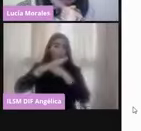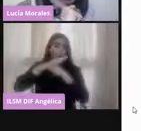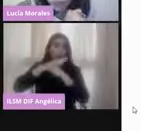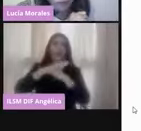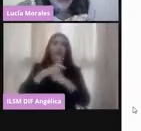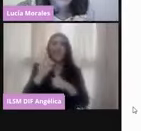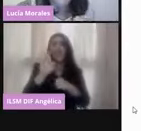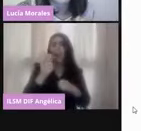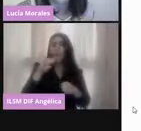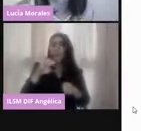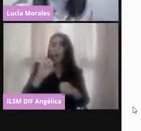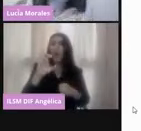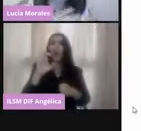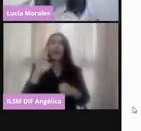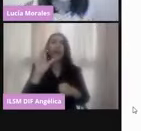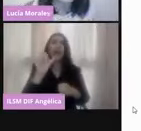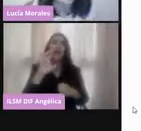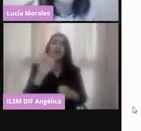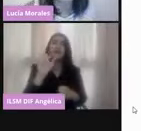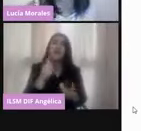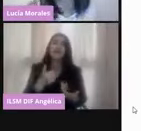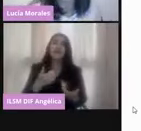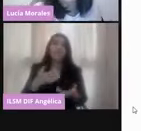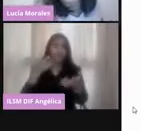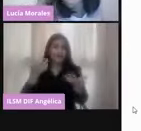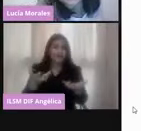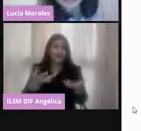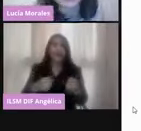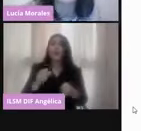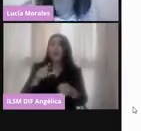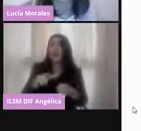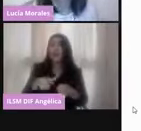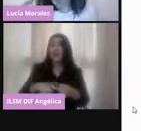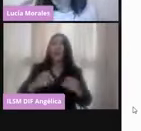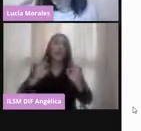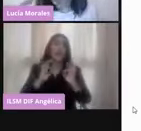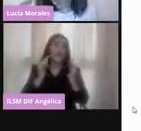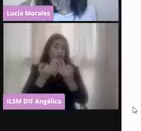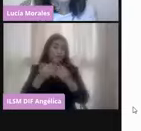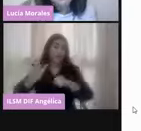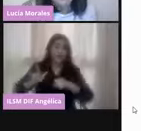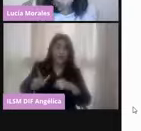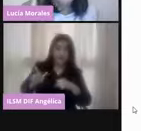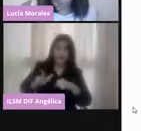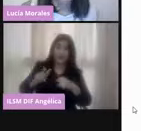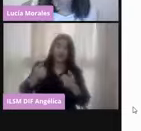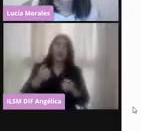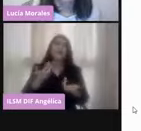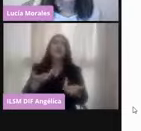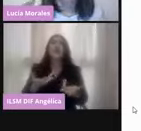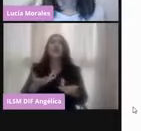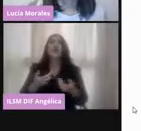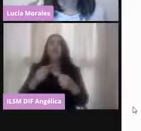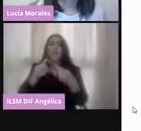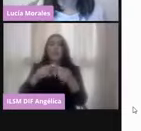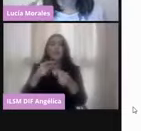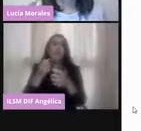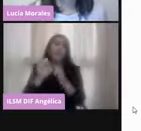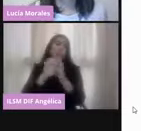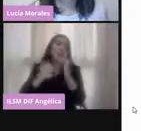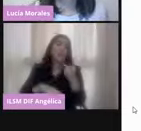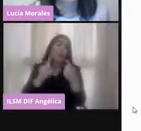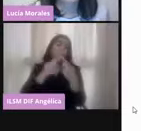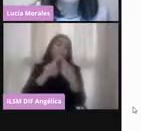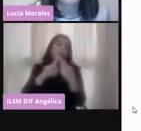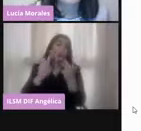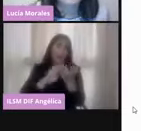mucho sentido, y que le dan sentido a esta forma de gobierno. Es la libertad, uno de los